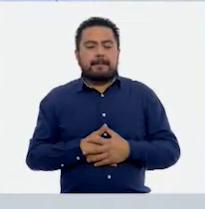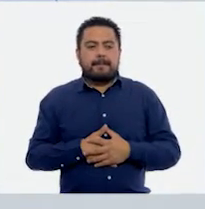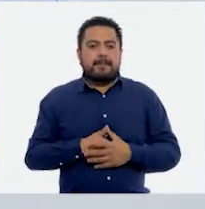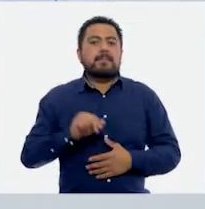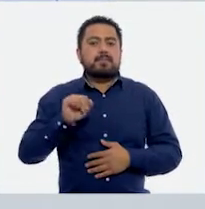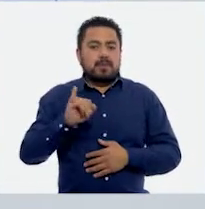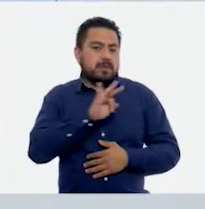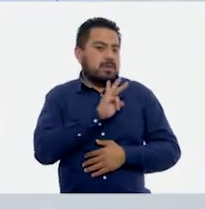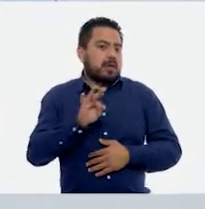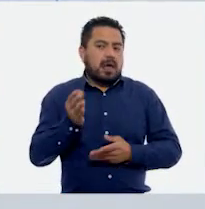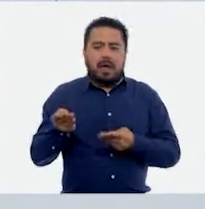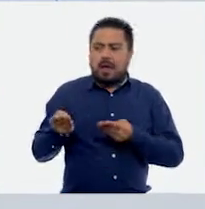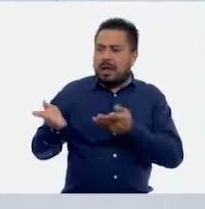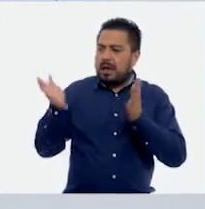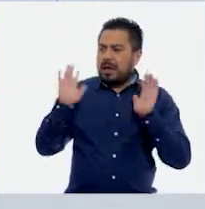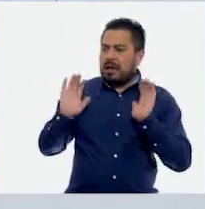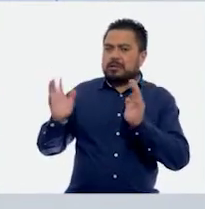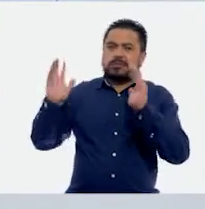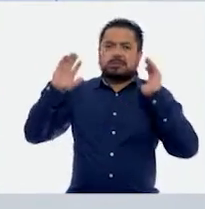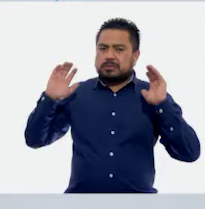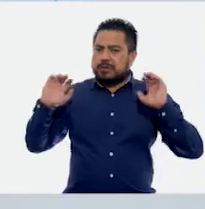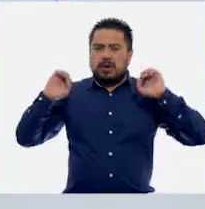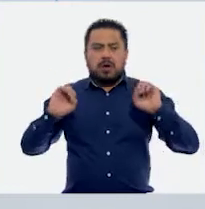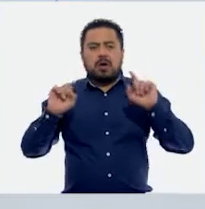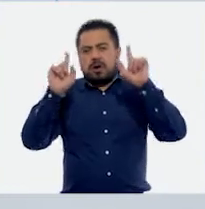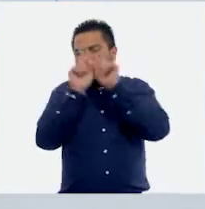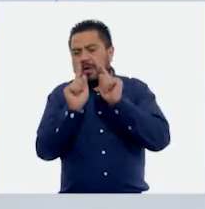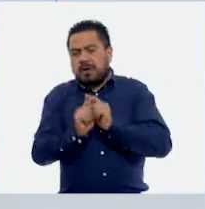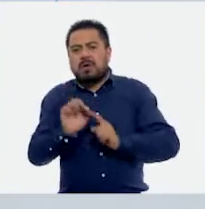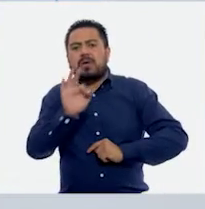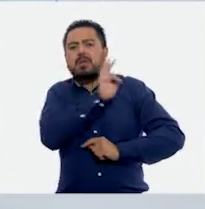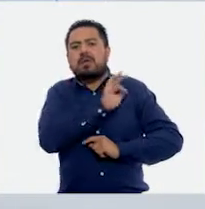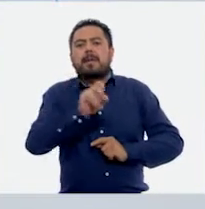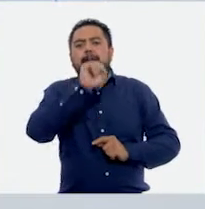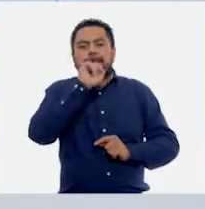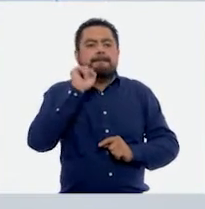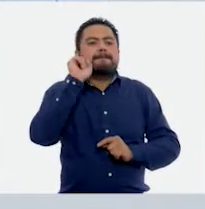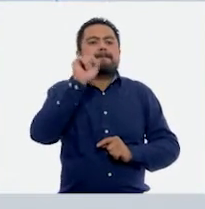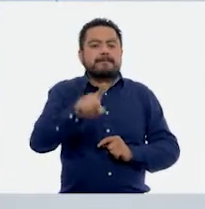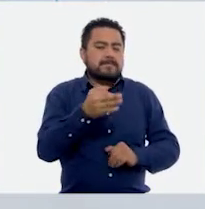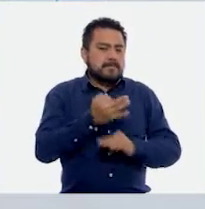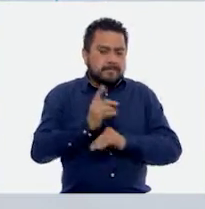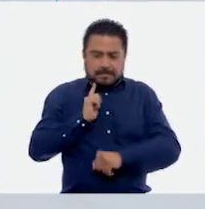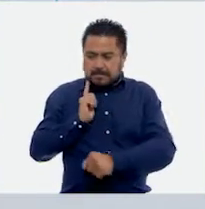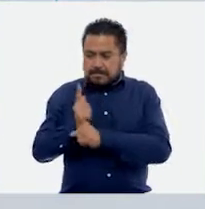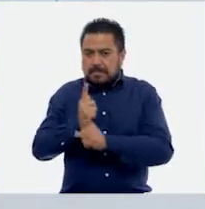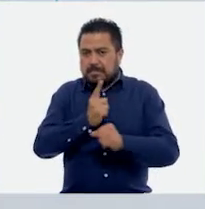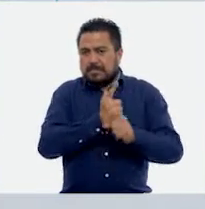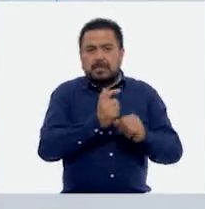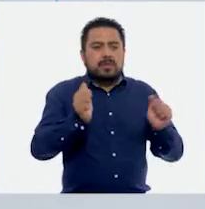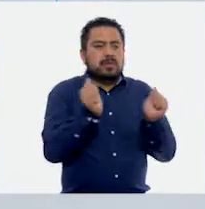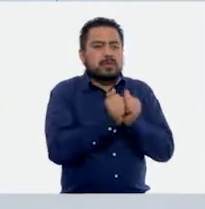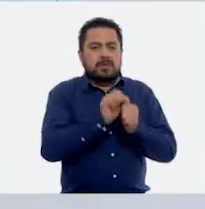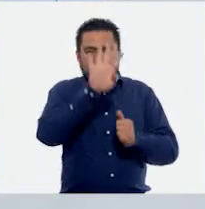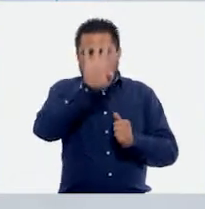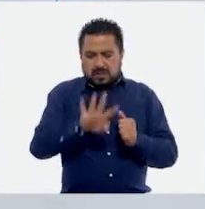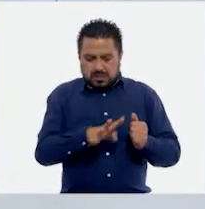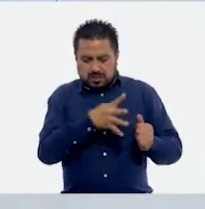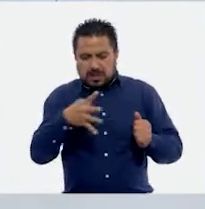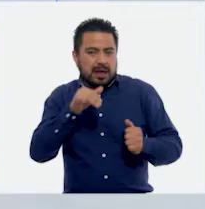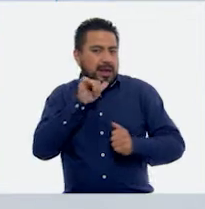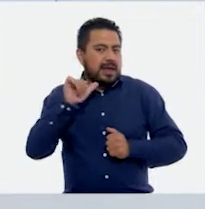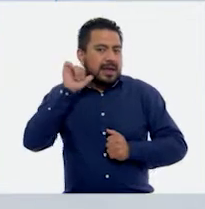Podríamos dejarlo así, podríamos simplificarlo, podría ser también... Y lo vimos con nuestra gráfica de ayer.